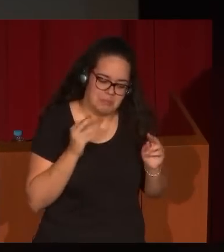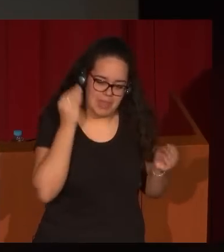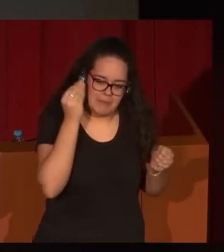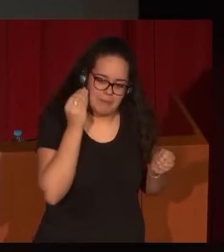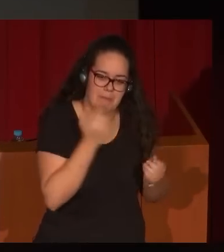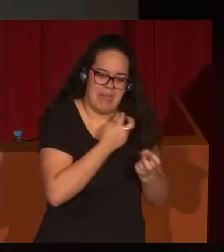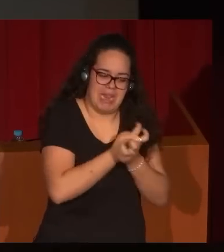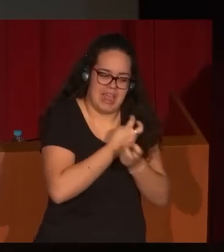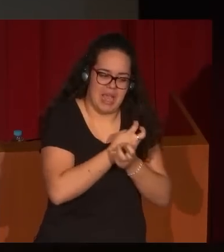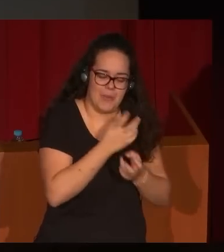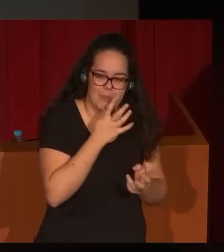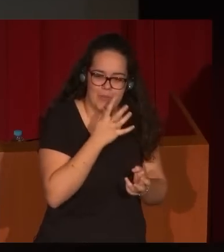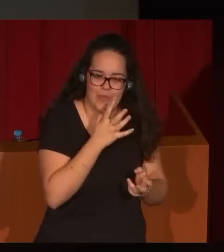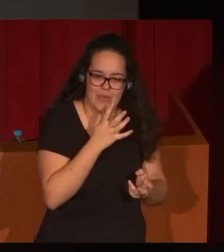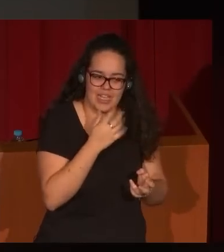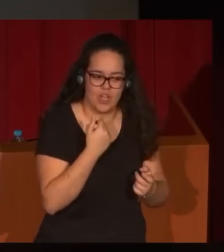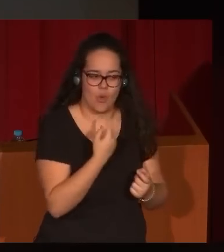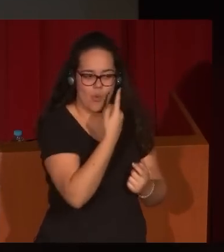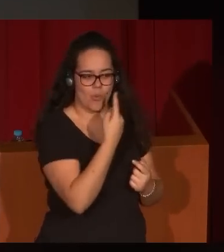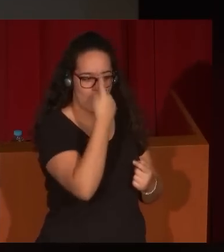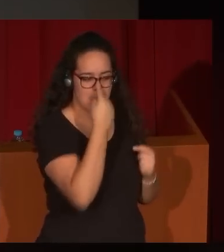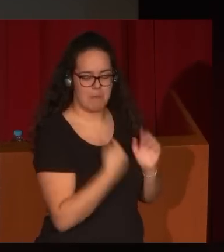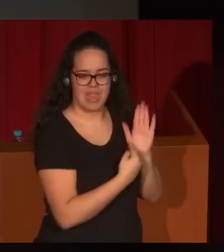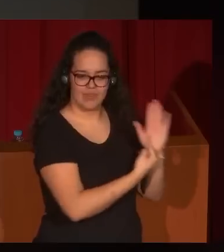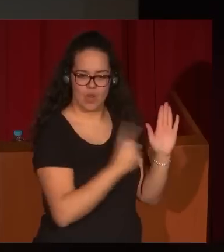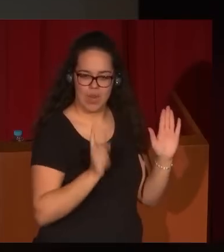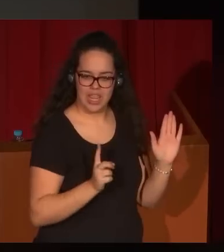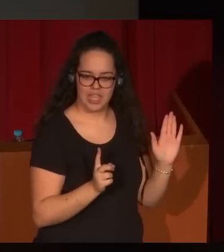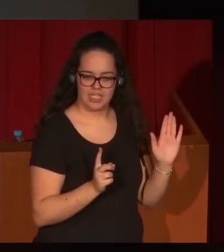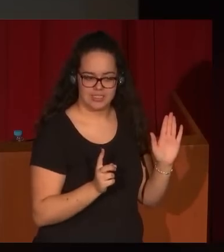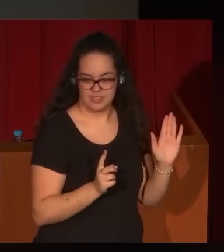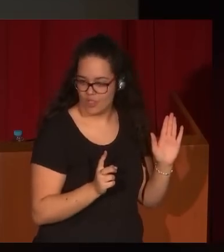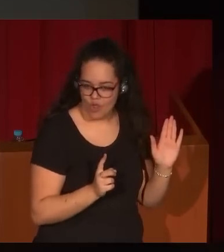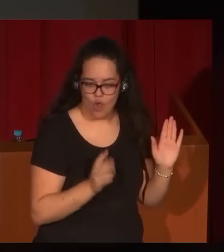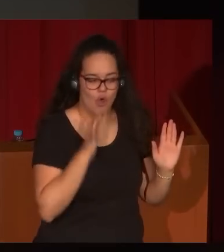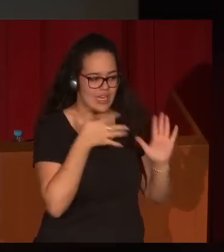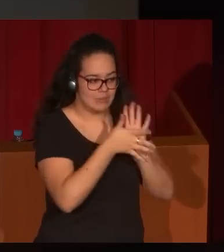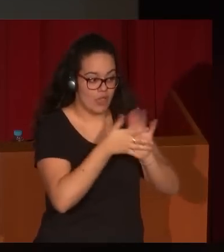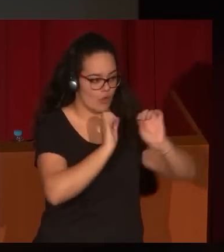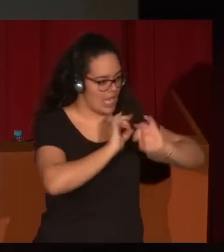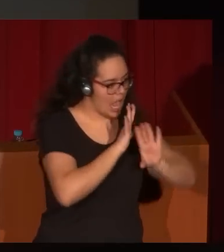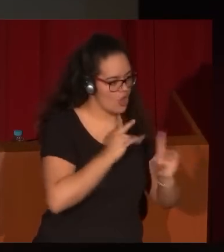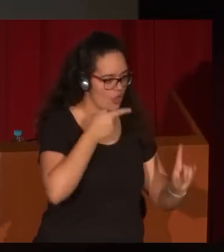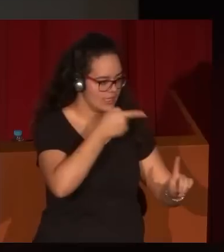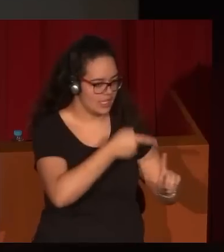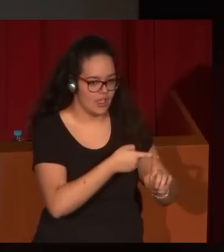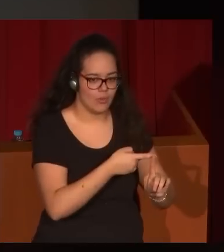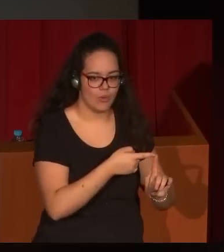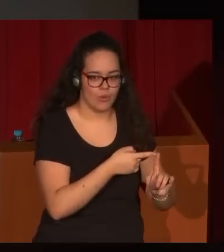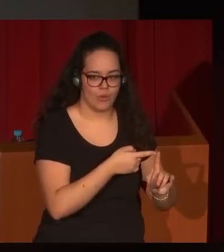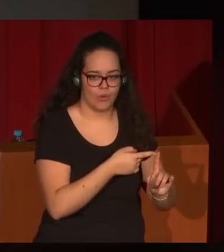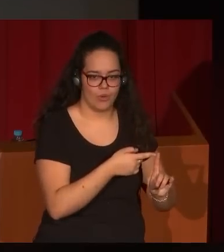envenenada, no es un artista que tenga un solo perfil, no es un artista que tenga una definición clara, objetiva y